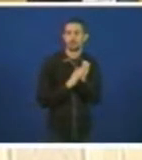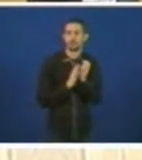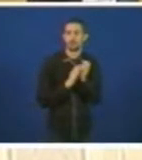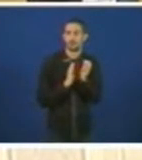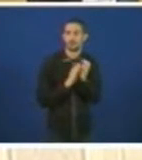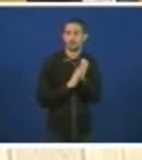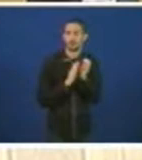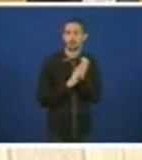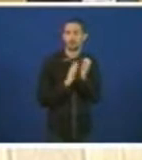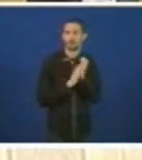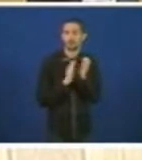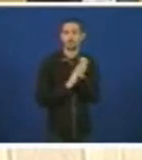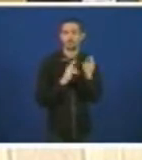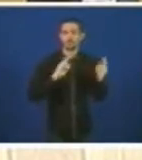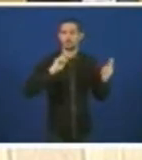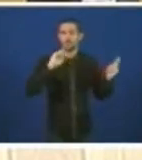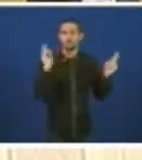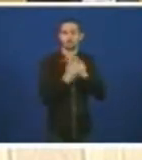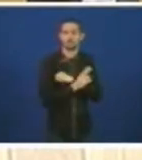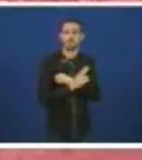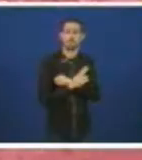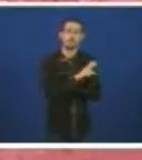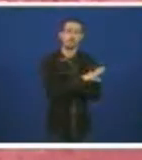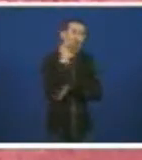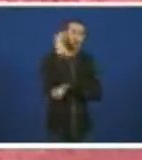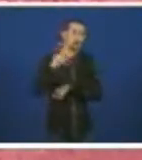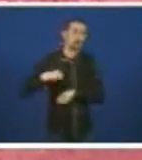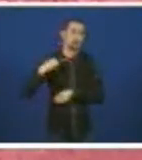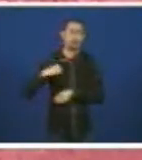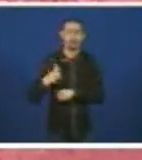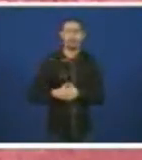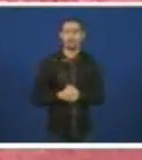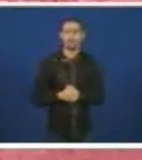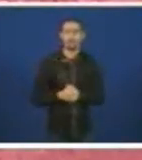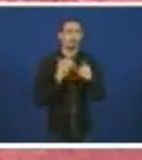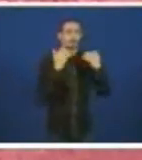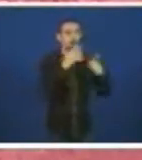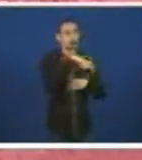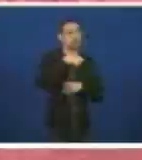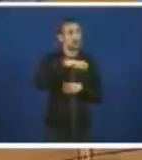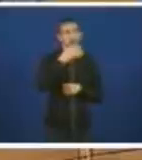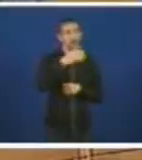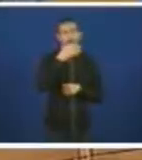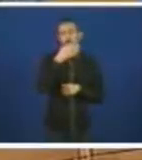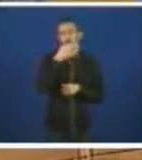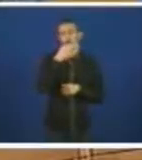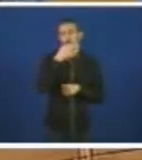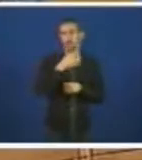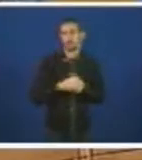Ten a palabra para respostar a consellera de Sanidade. Moitas gracias, señora Presidenta. Boas tardes,